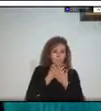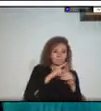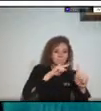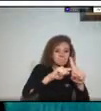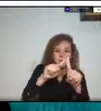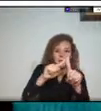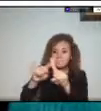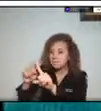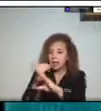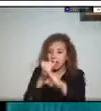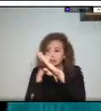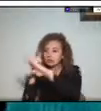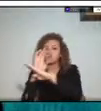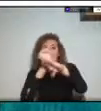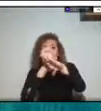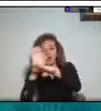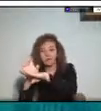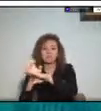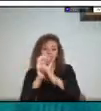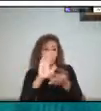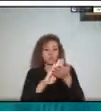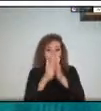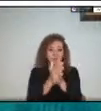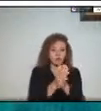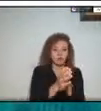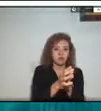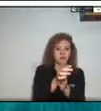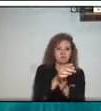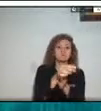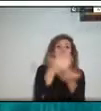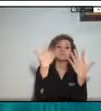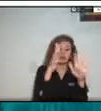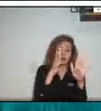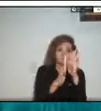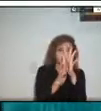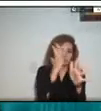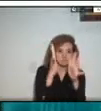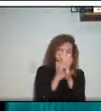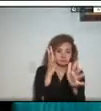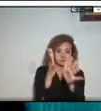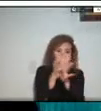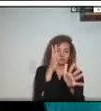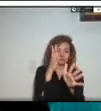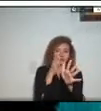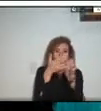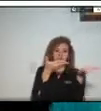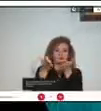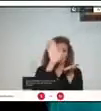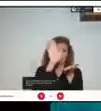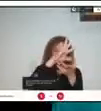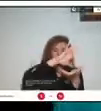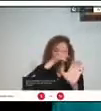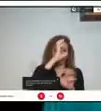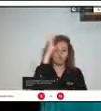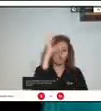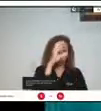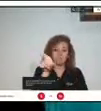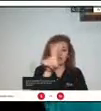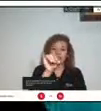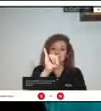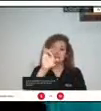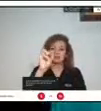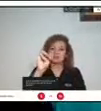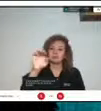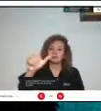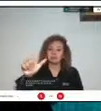tuvimos en cuenta los reportes del servicio geológico colombiano a través del CIMA y de